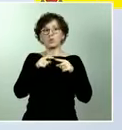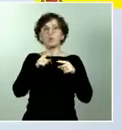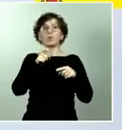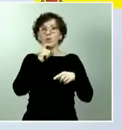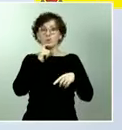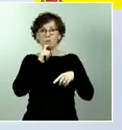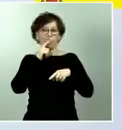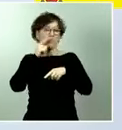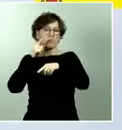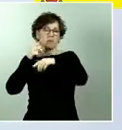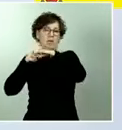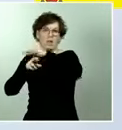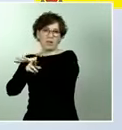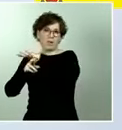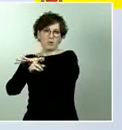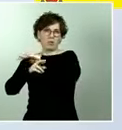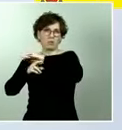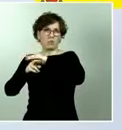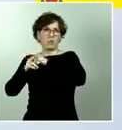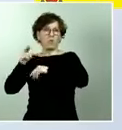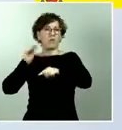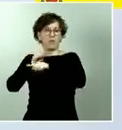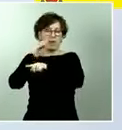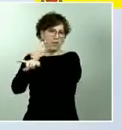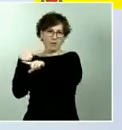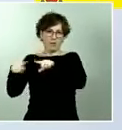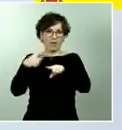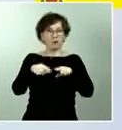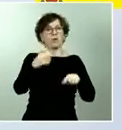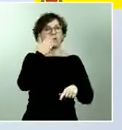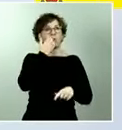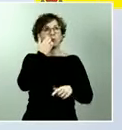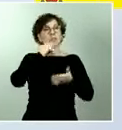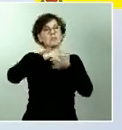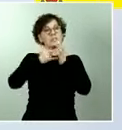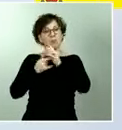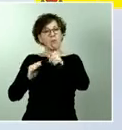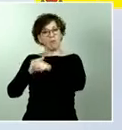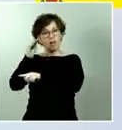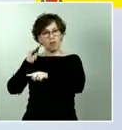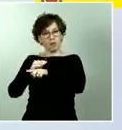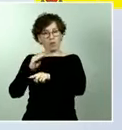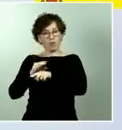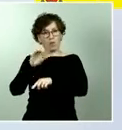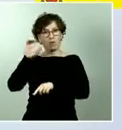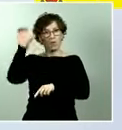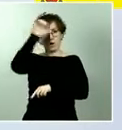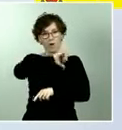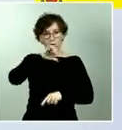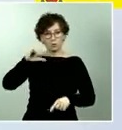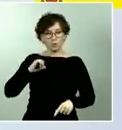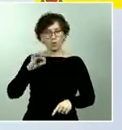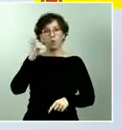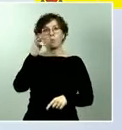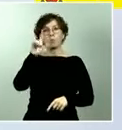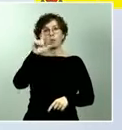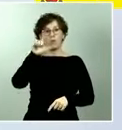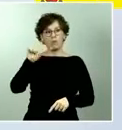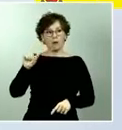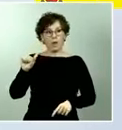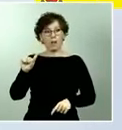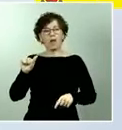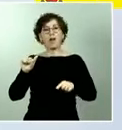concreto, el sistema de financiación autonómica y el fondo de liquidez autonómica y facilidad financiera, entre otros